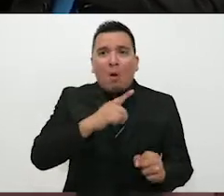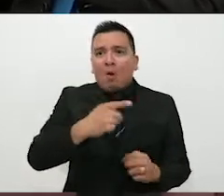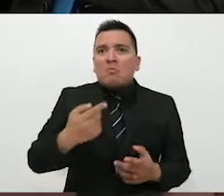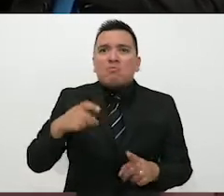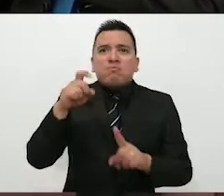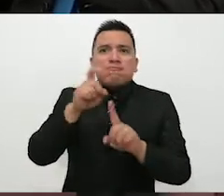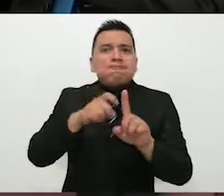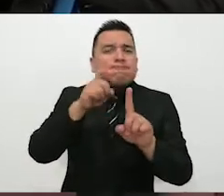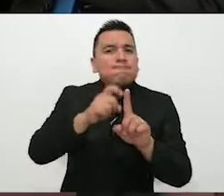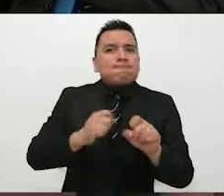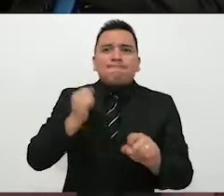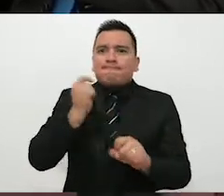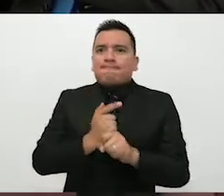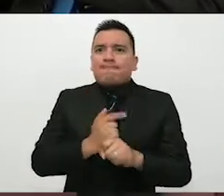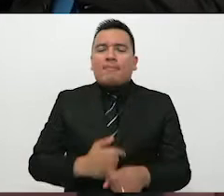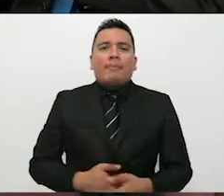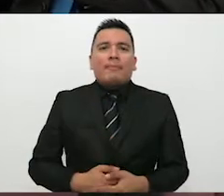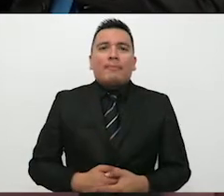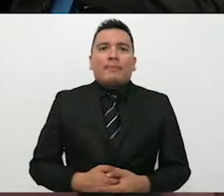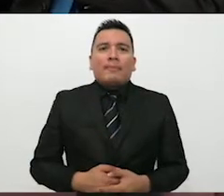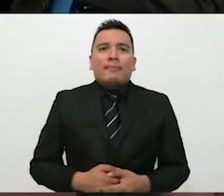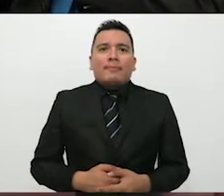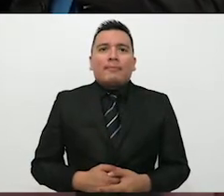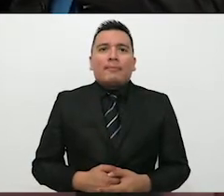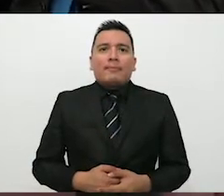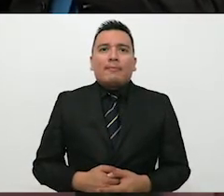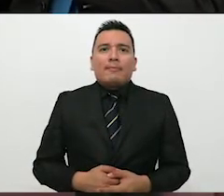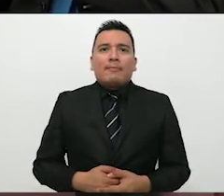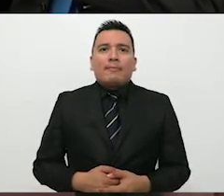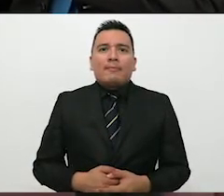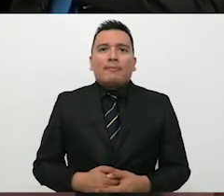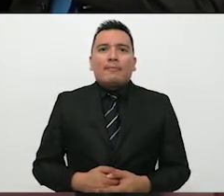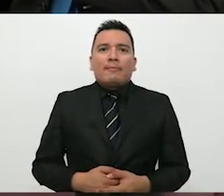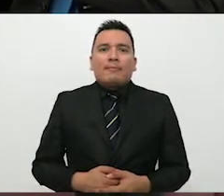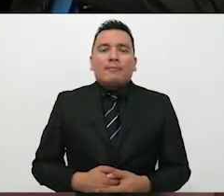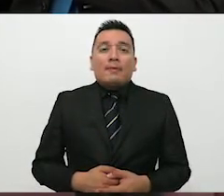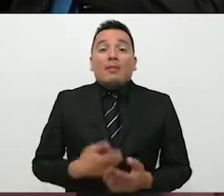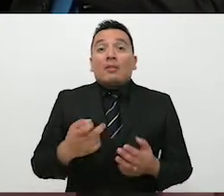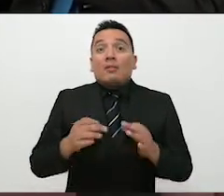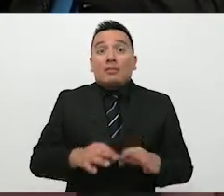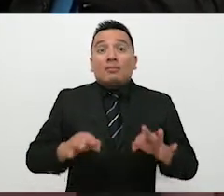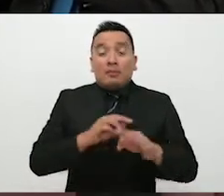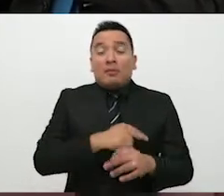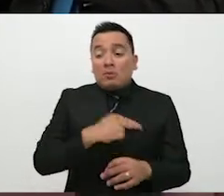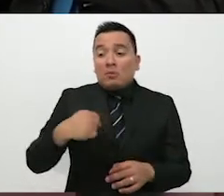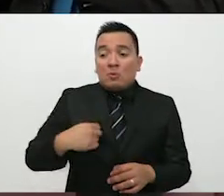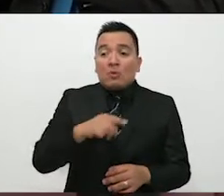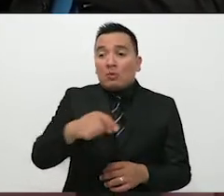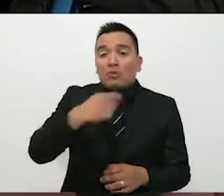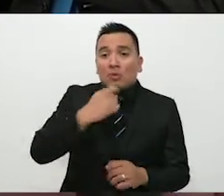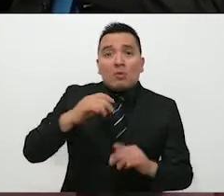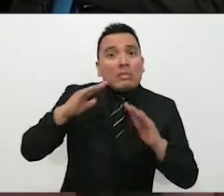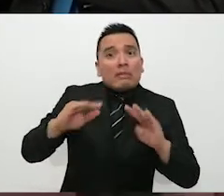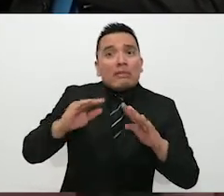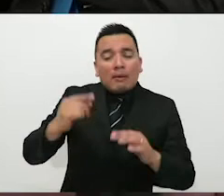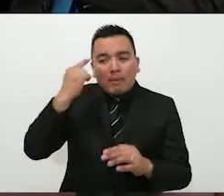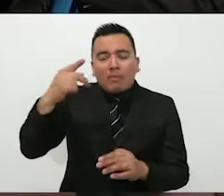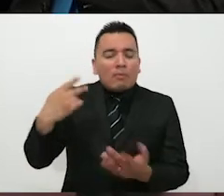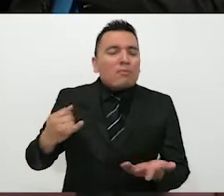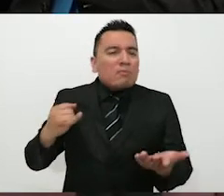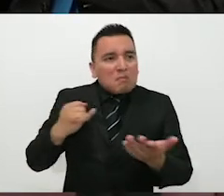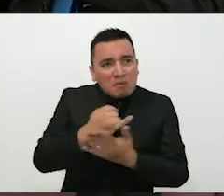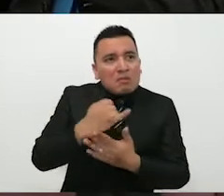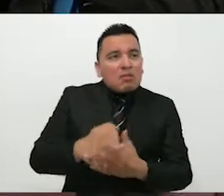Es uno también de los elementos importantes de la educación, forjar ciudadanos con pensamiento crítico y este tipo de programas del